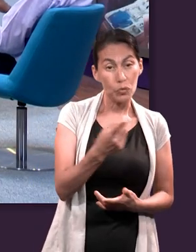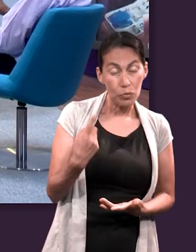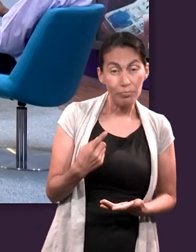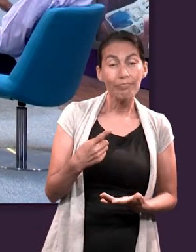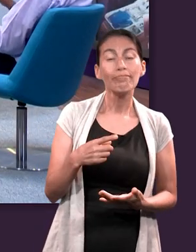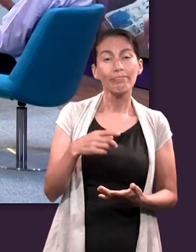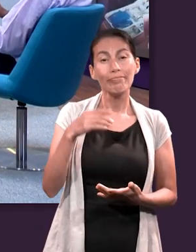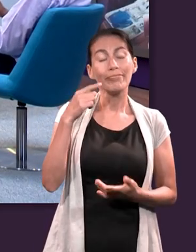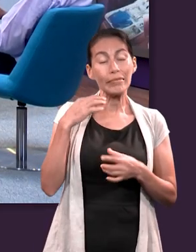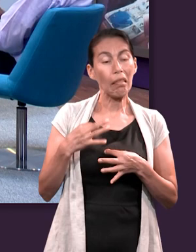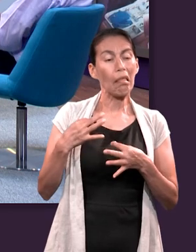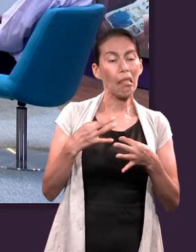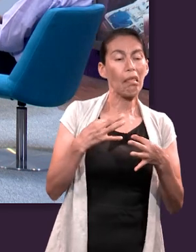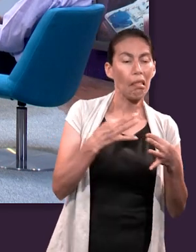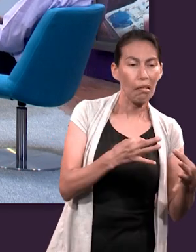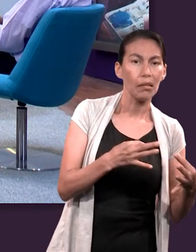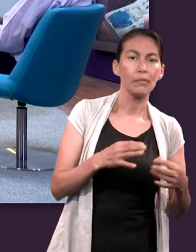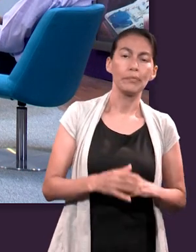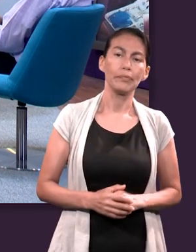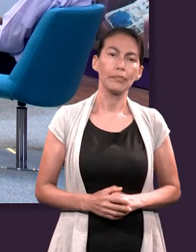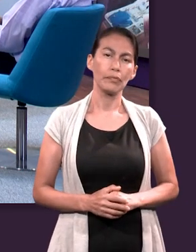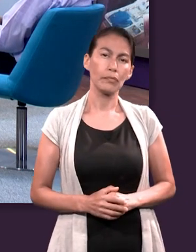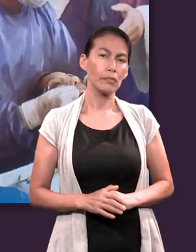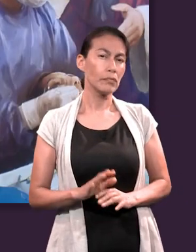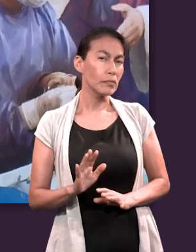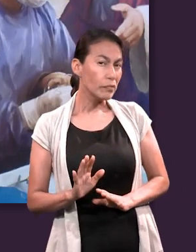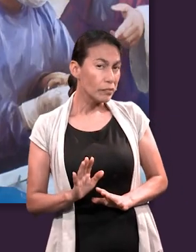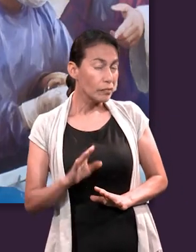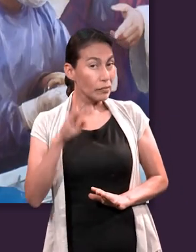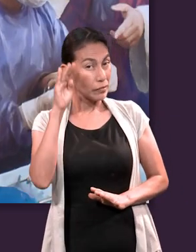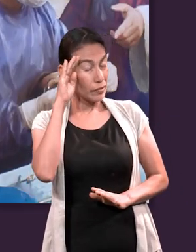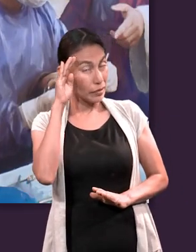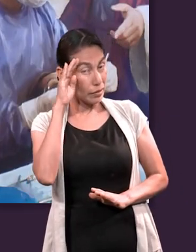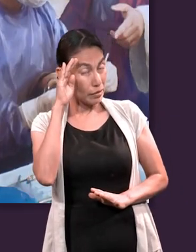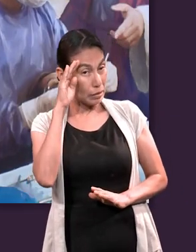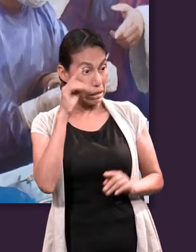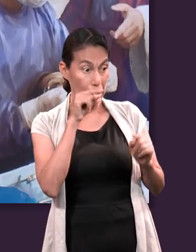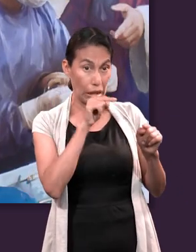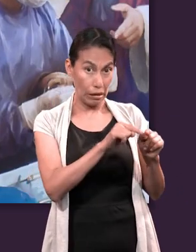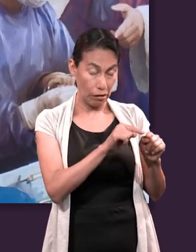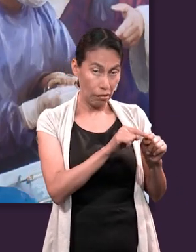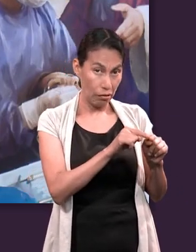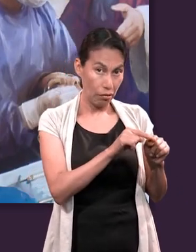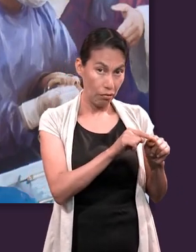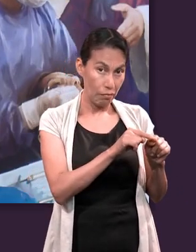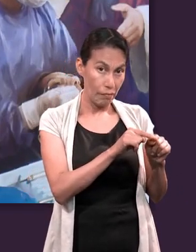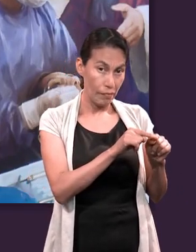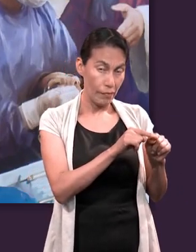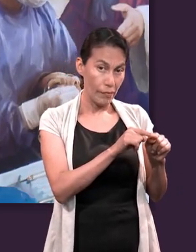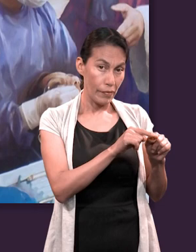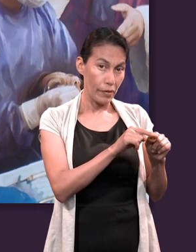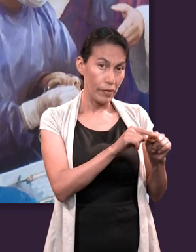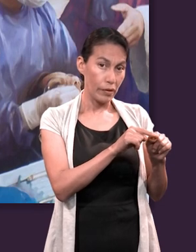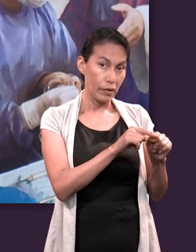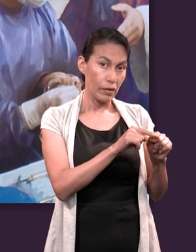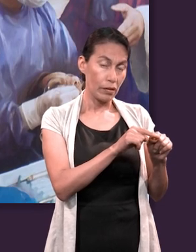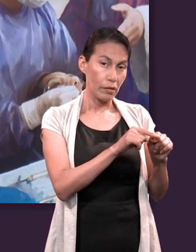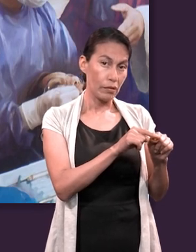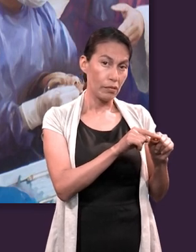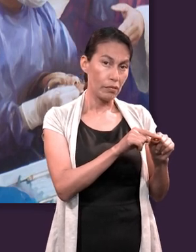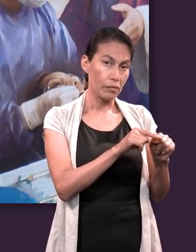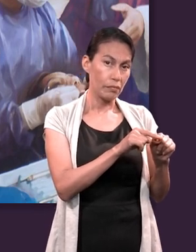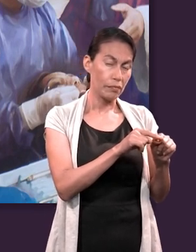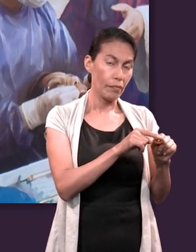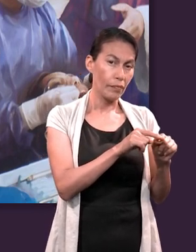árboles que todavía están ahí para tentarnos. Y si pensáramos de igual forma desde ese origen, la idea